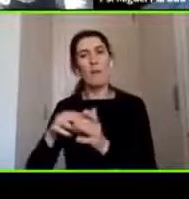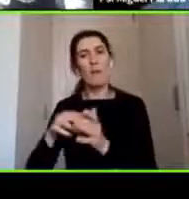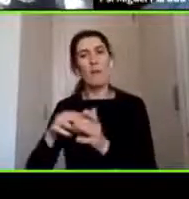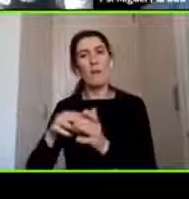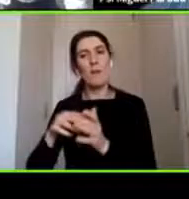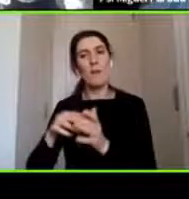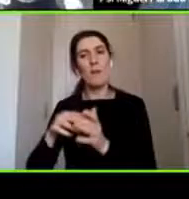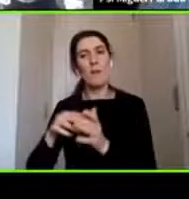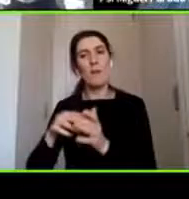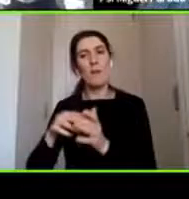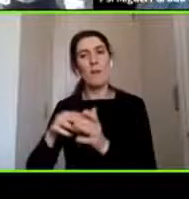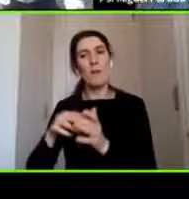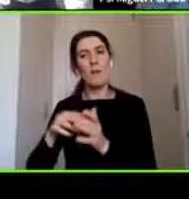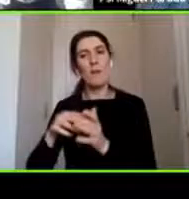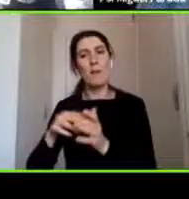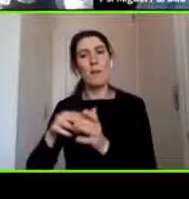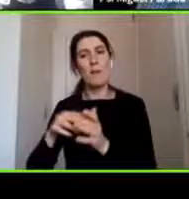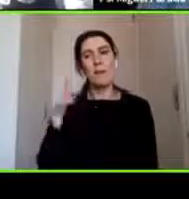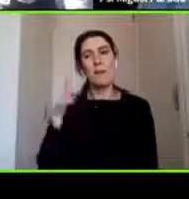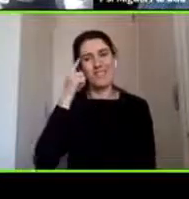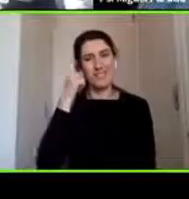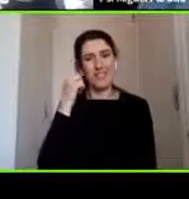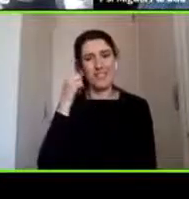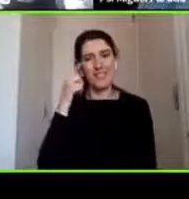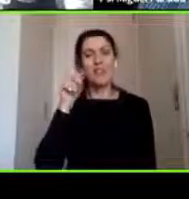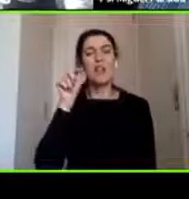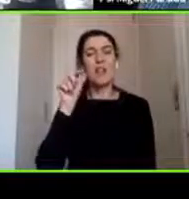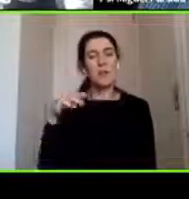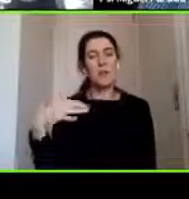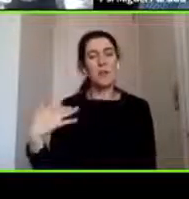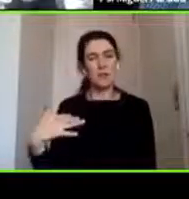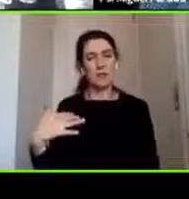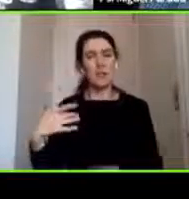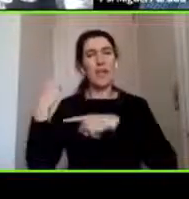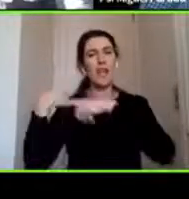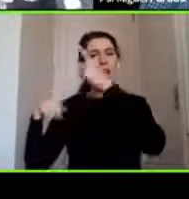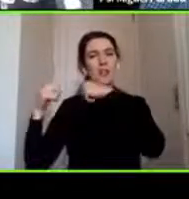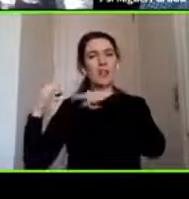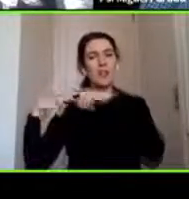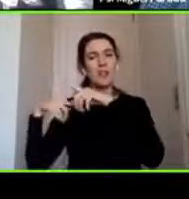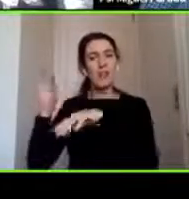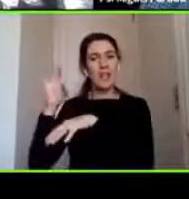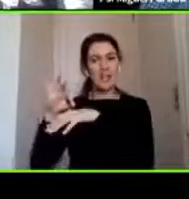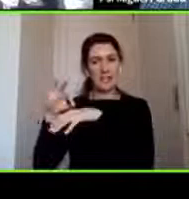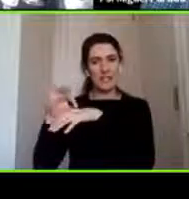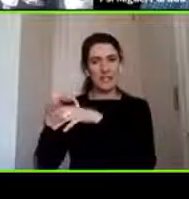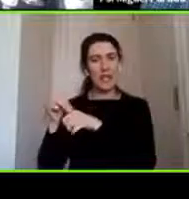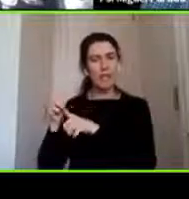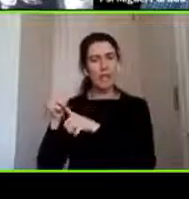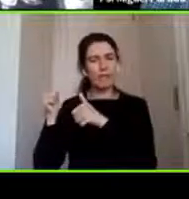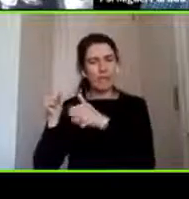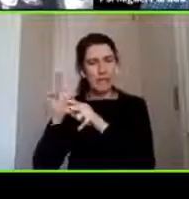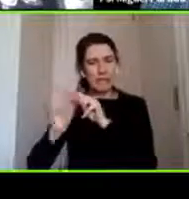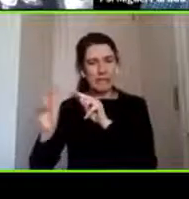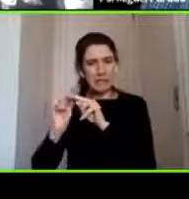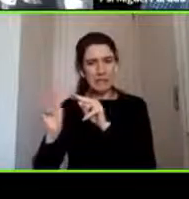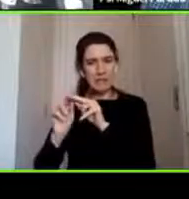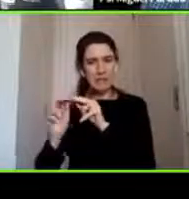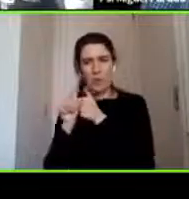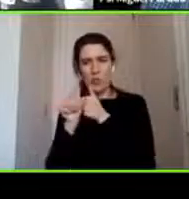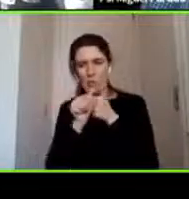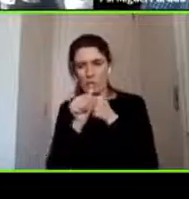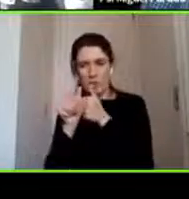estar tan pendiente como de hacer una buena historia clínica un seguimiento exhaustivo una